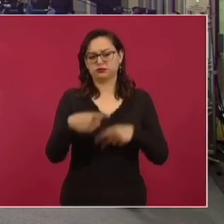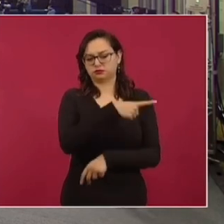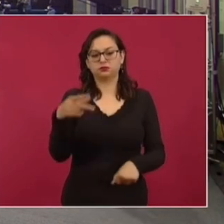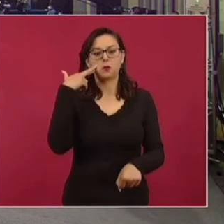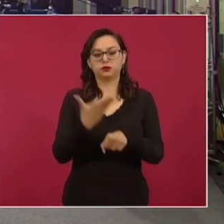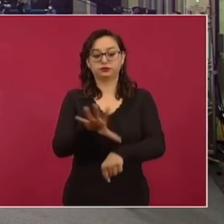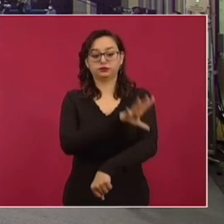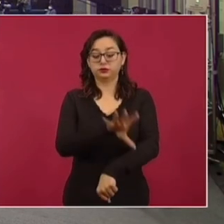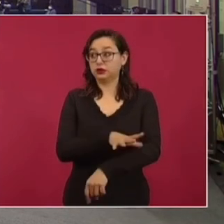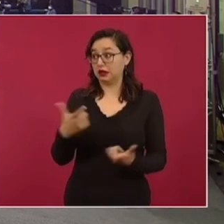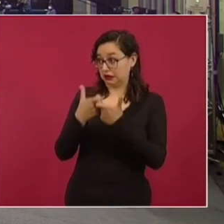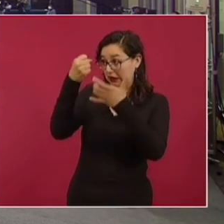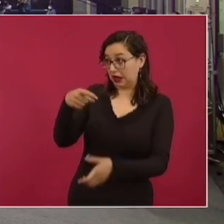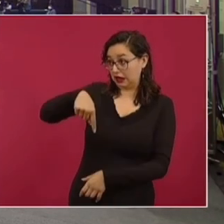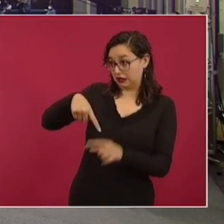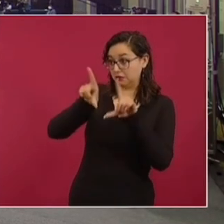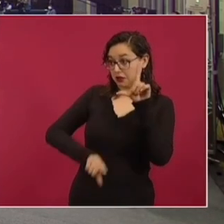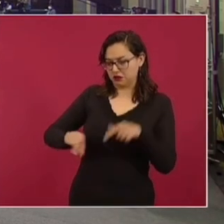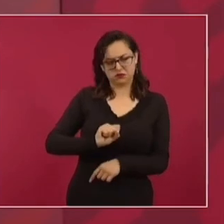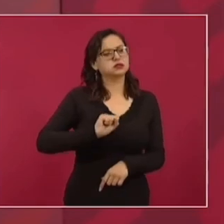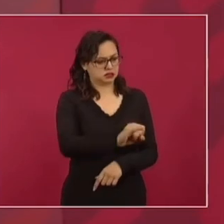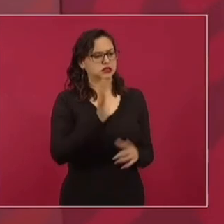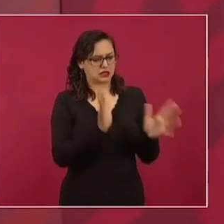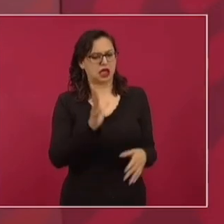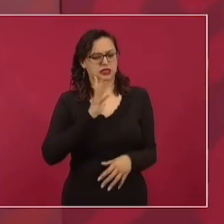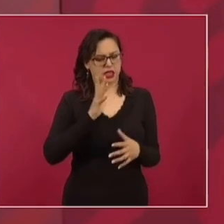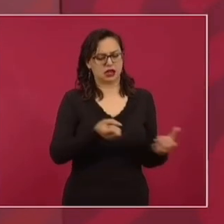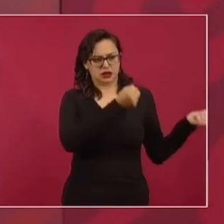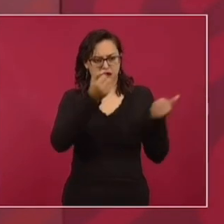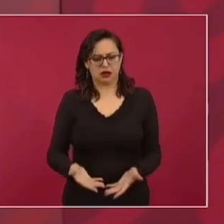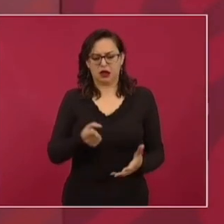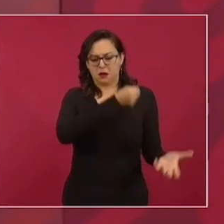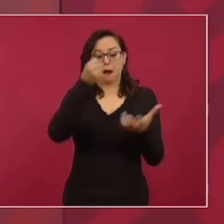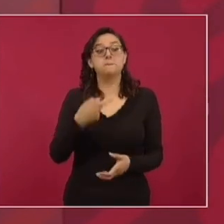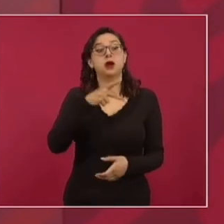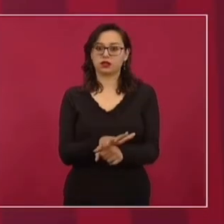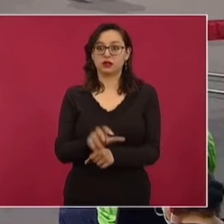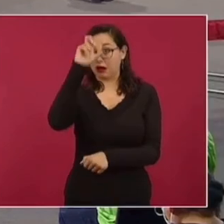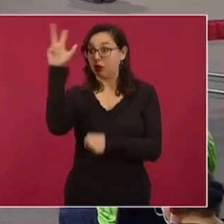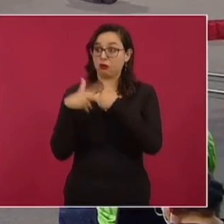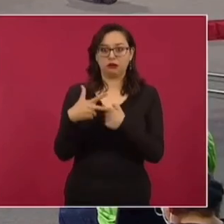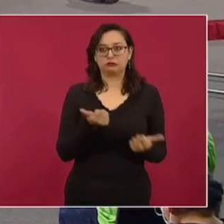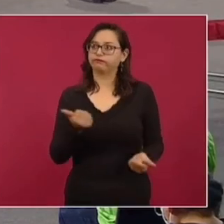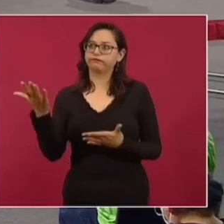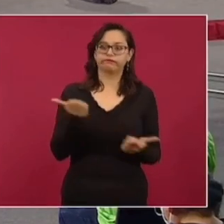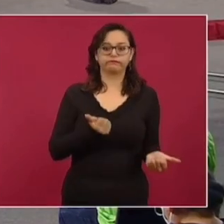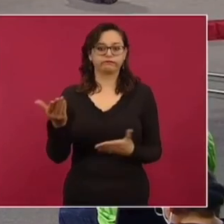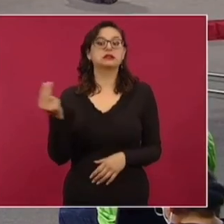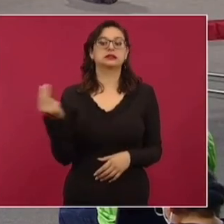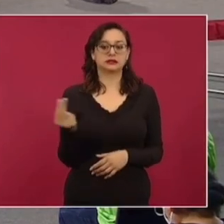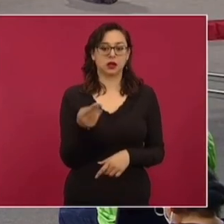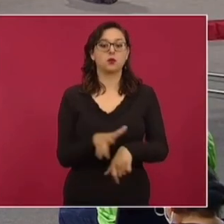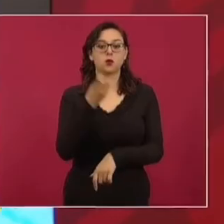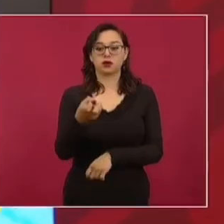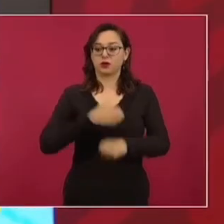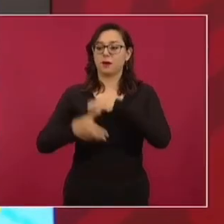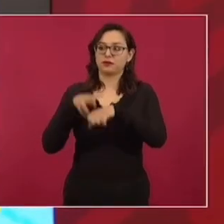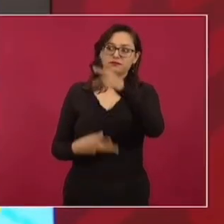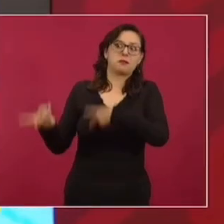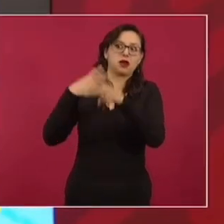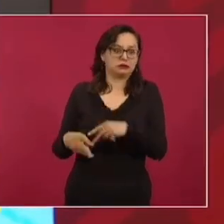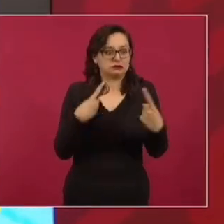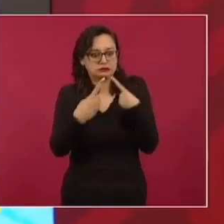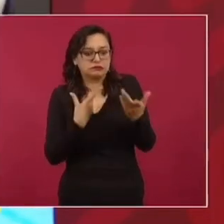energético que tienen inversiones y que quieren también invertir en México. Hay muchísimas posibilidades. Entonces, ¿qué posibilidades de inversión hay? Nosotros tenemos gas